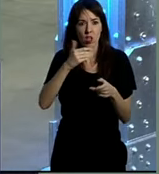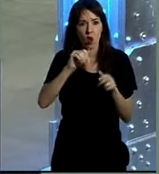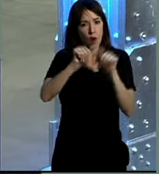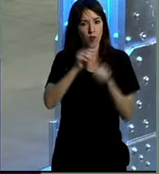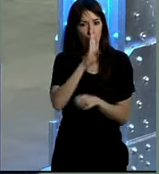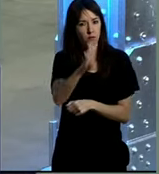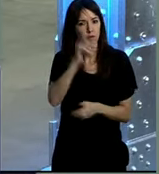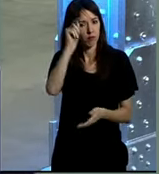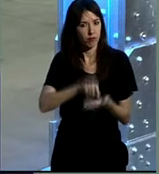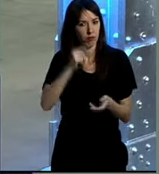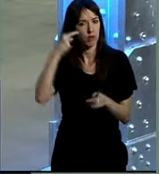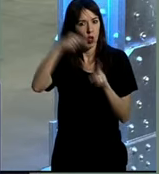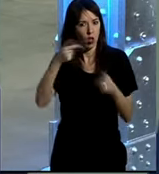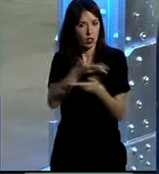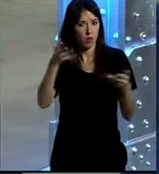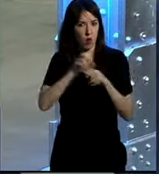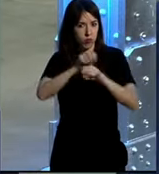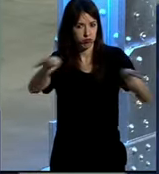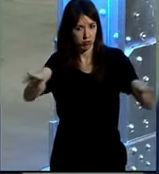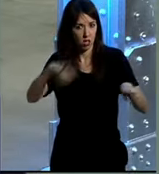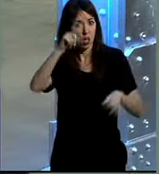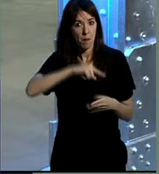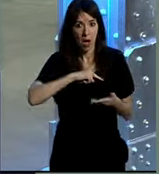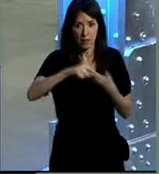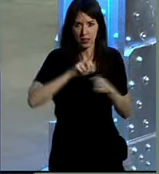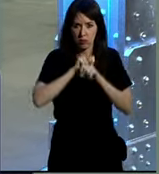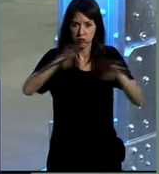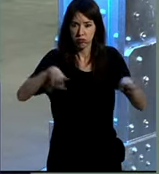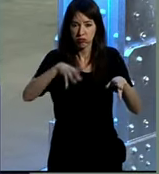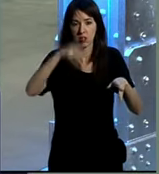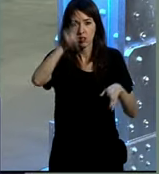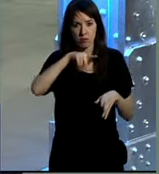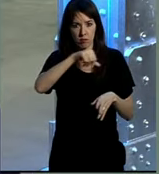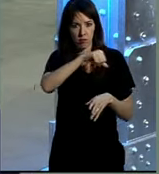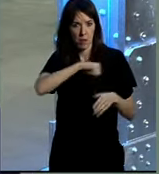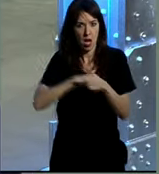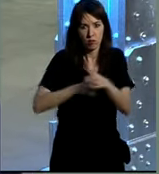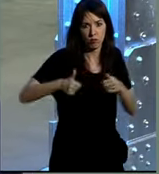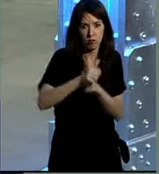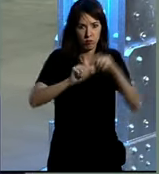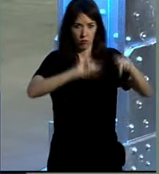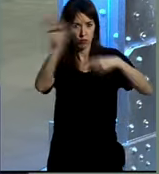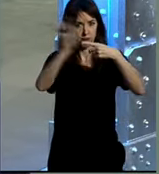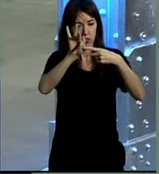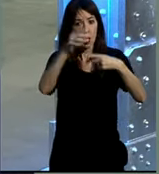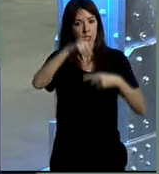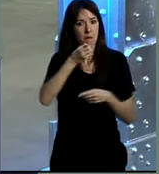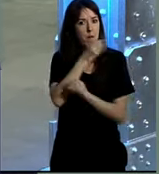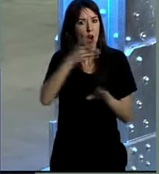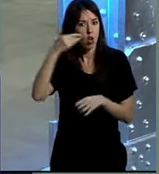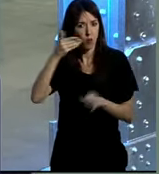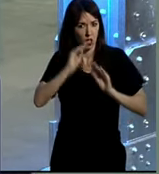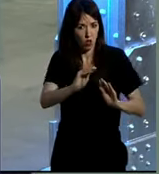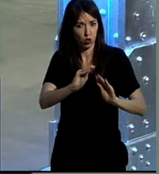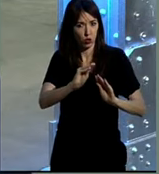más directo y más rápido para llegar a su público, para transmitir sus mensajes, para posicionarse y para conseguir mejorar su reputación